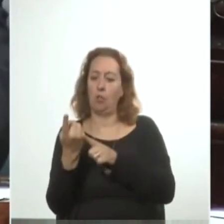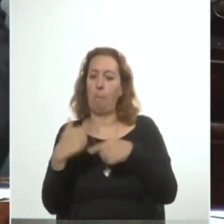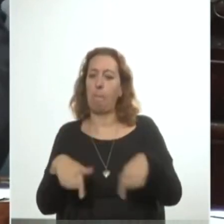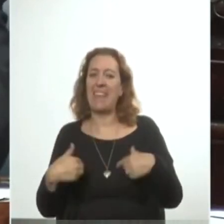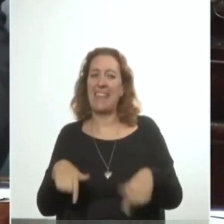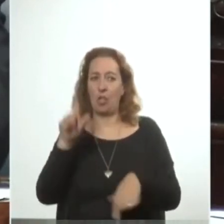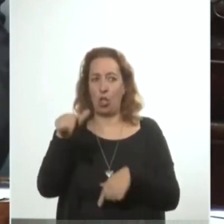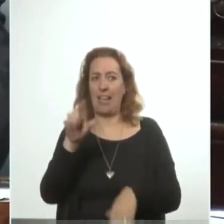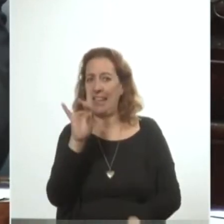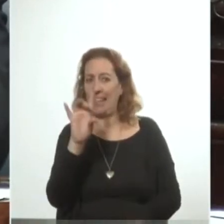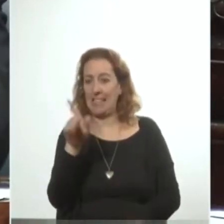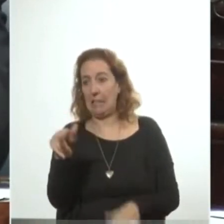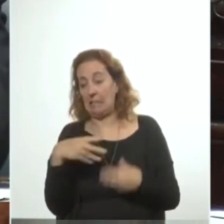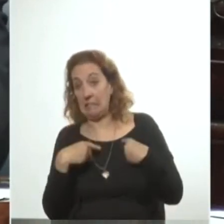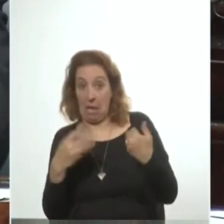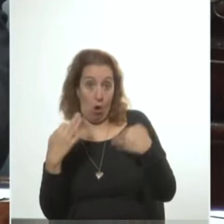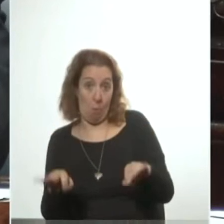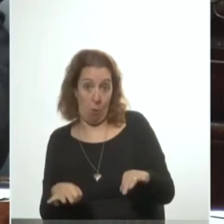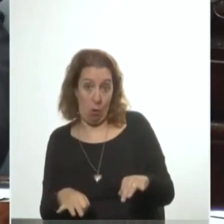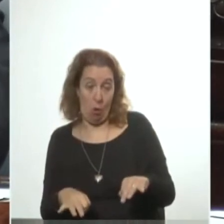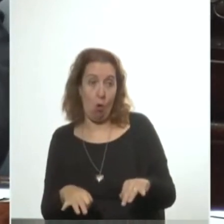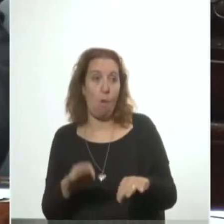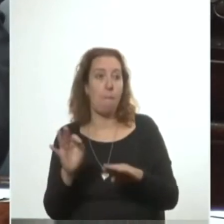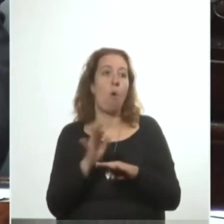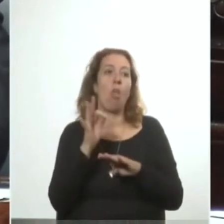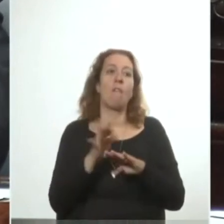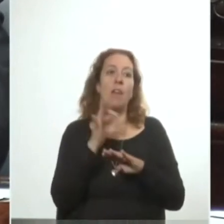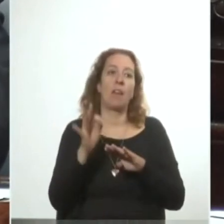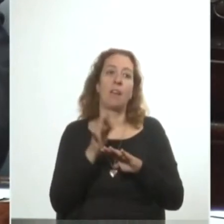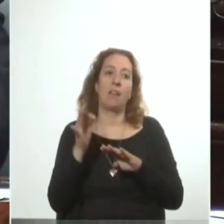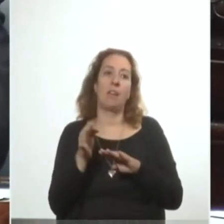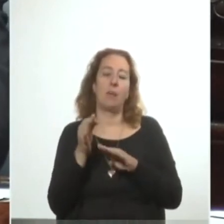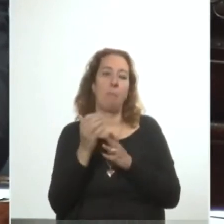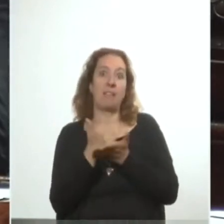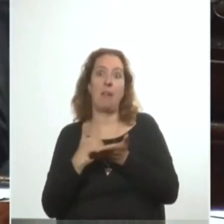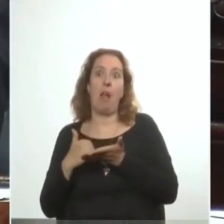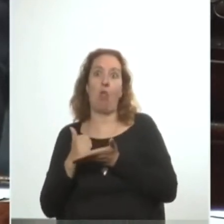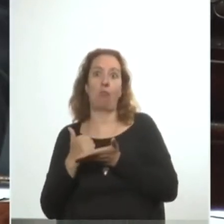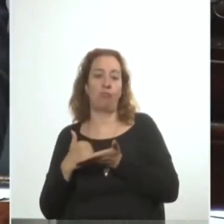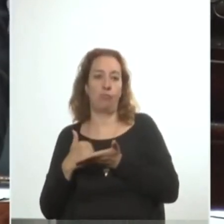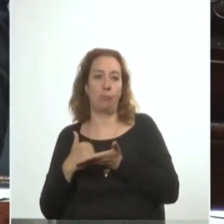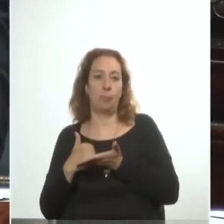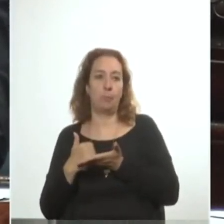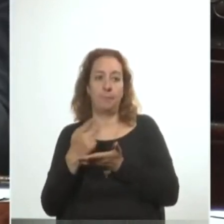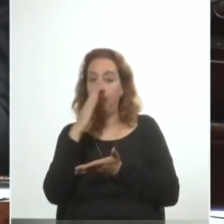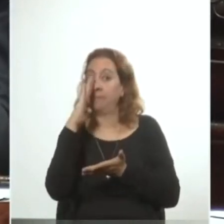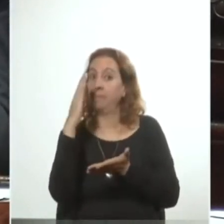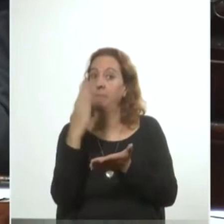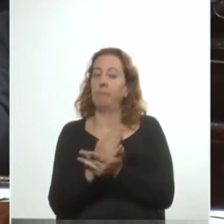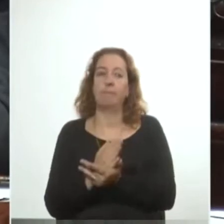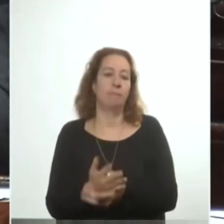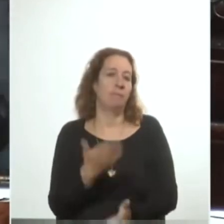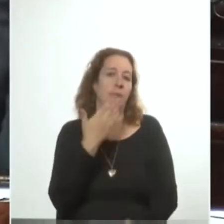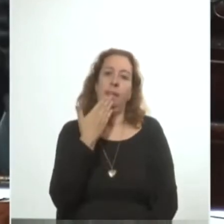sentían relativamente cómodos. Bordaberri estaba cada vez más aislado. Para terminar es imprescindible